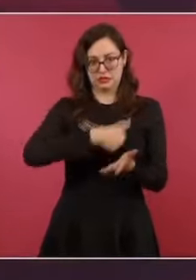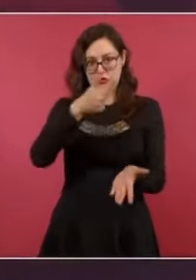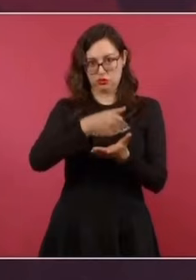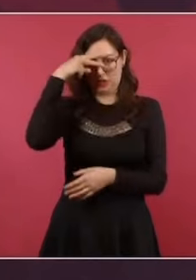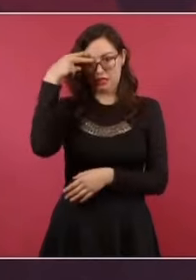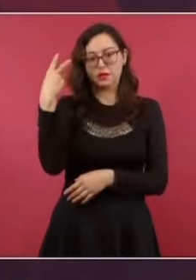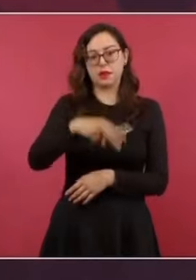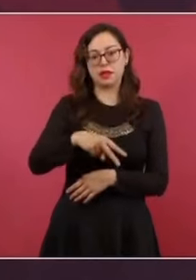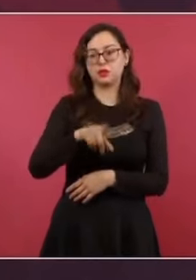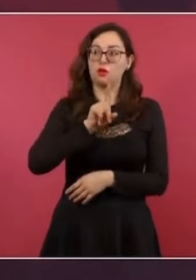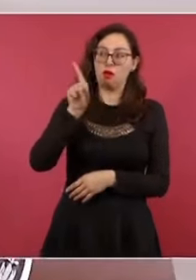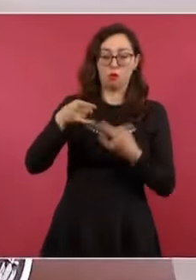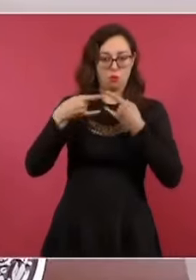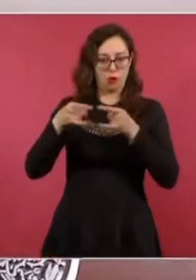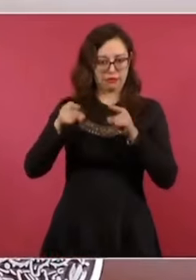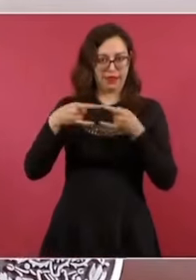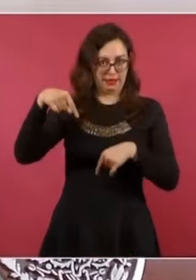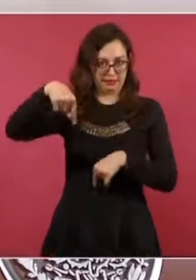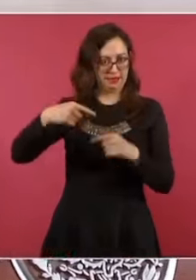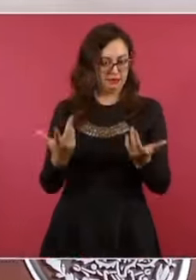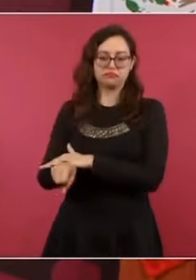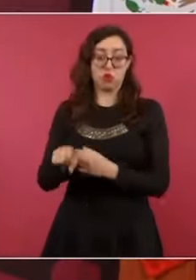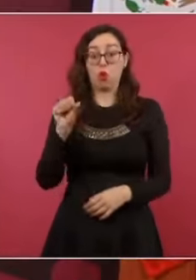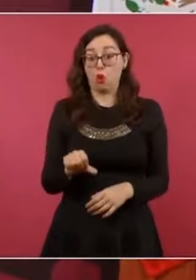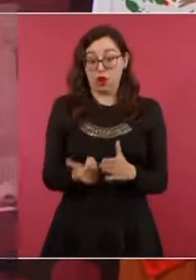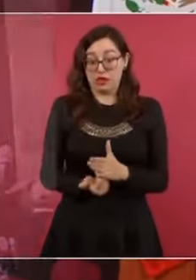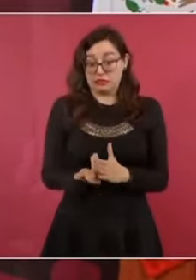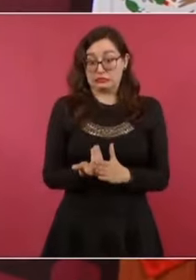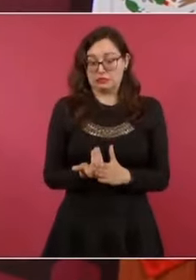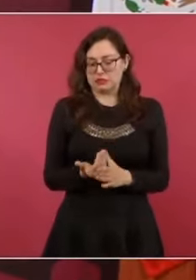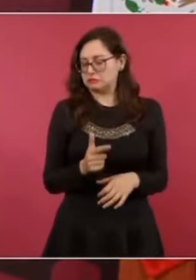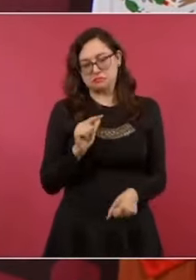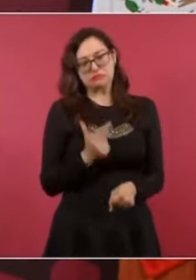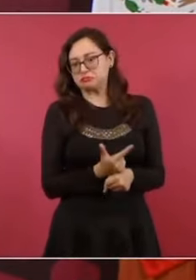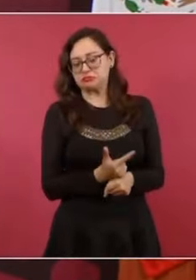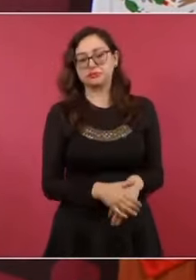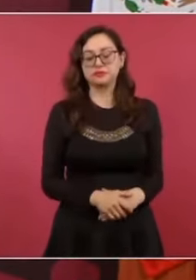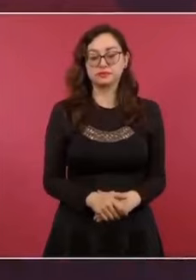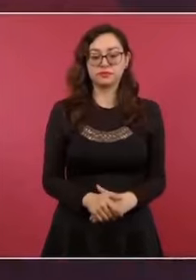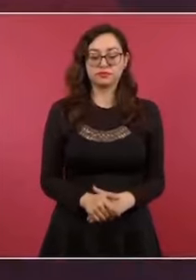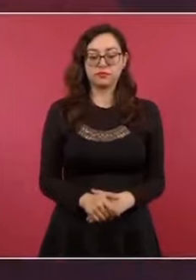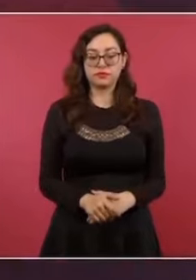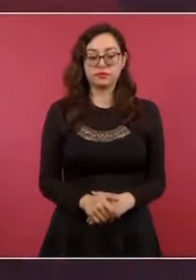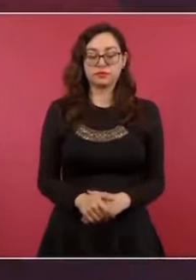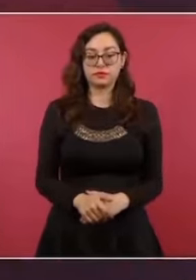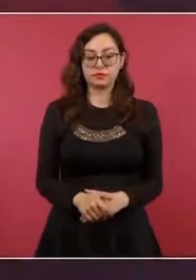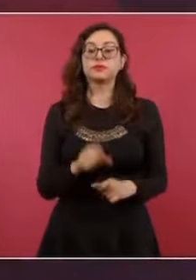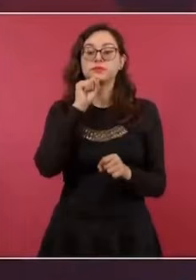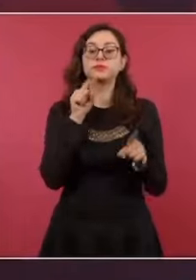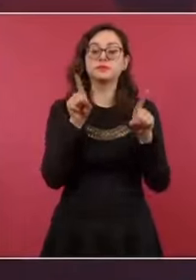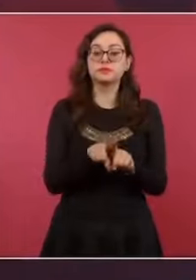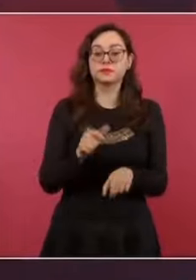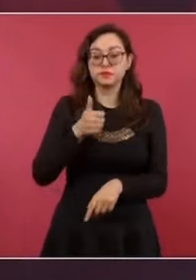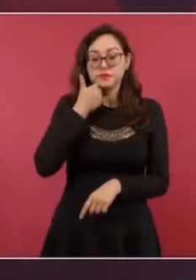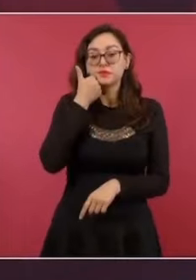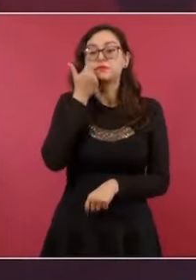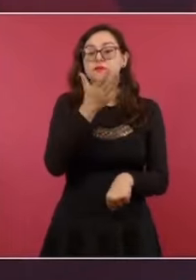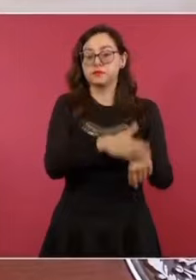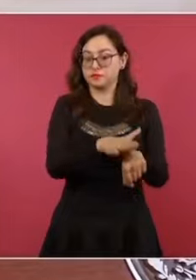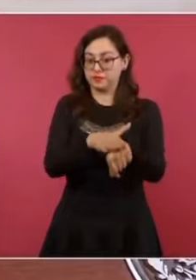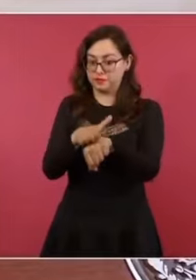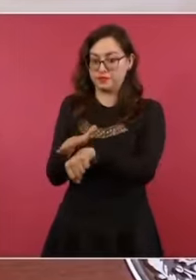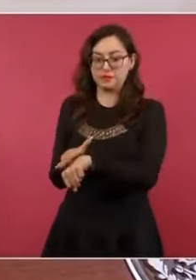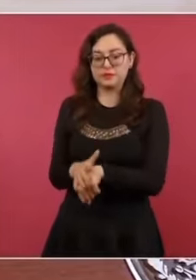tumban la puerta o tratan de tumbar la puerta. Quiero también aprovechar para hacer un llamado a